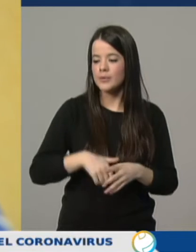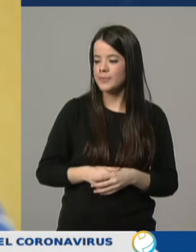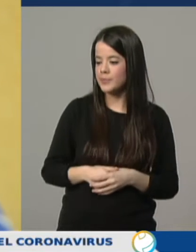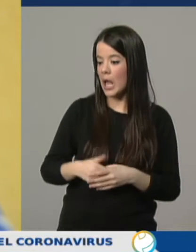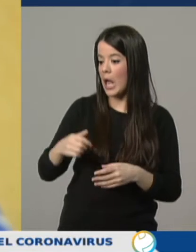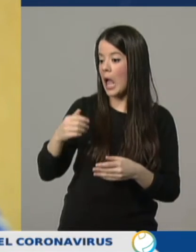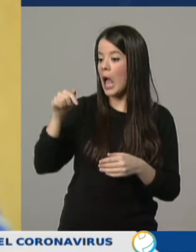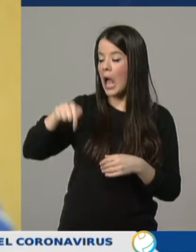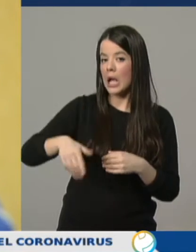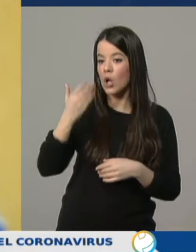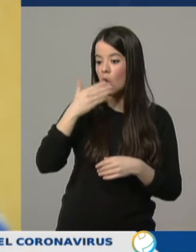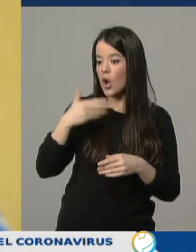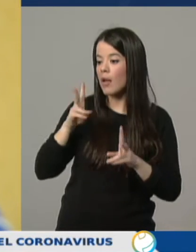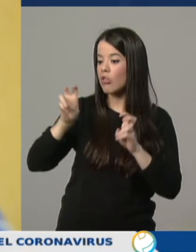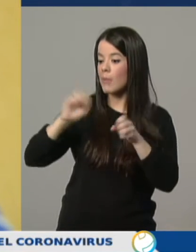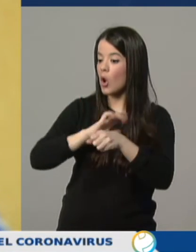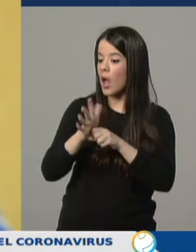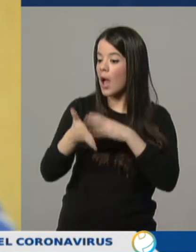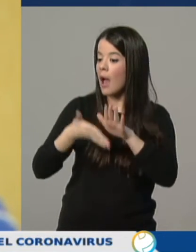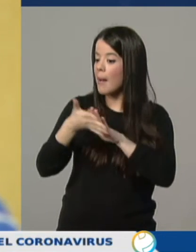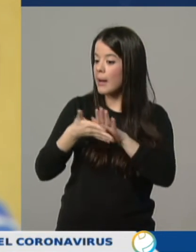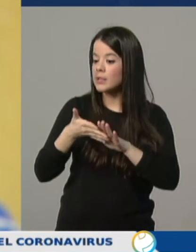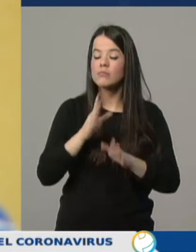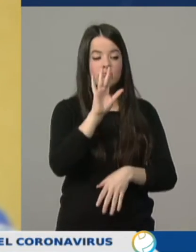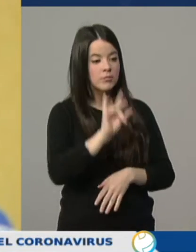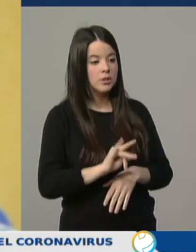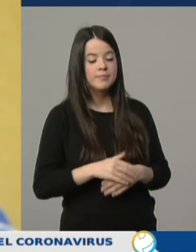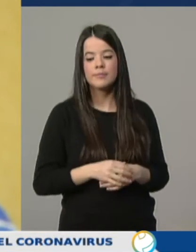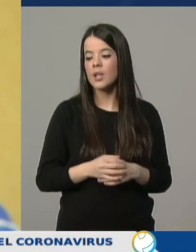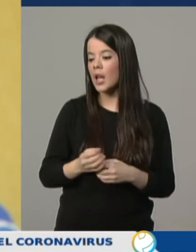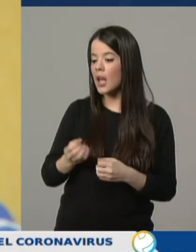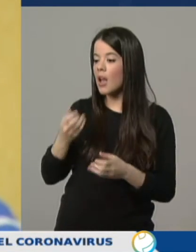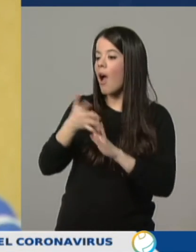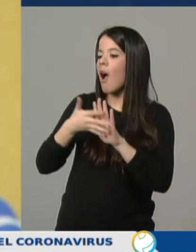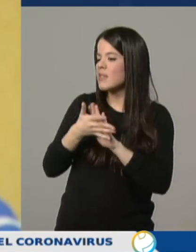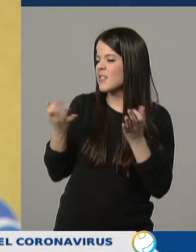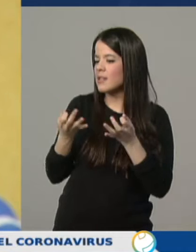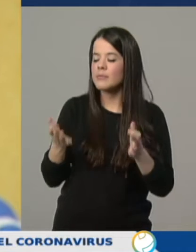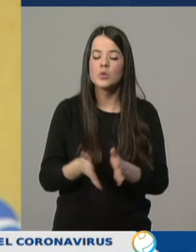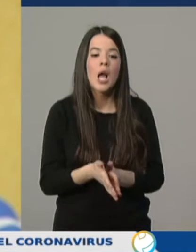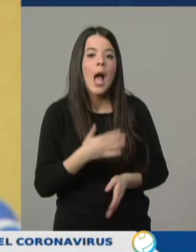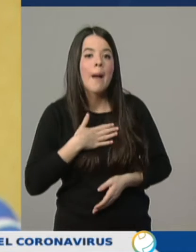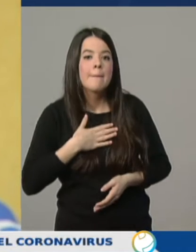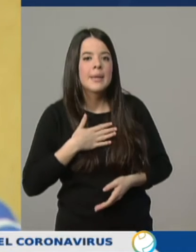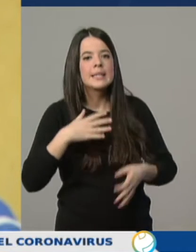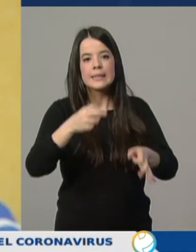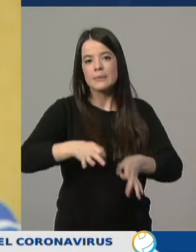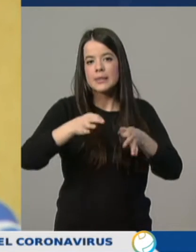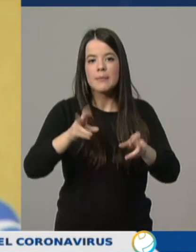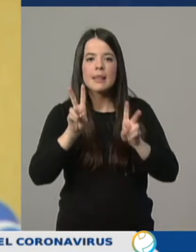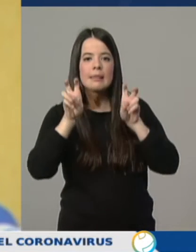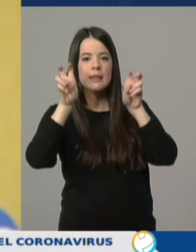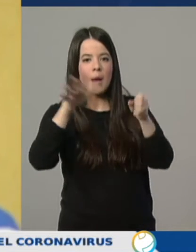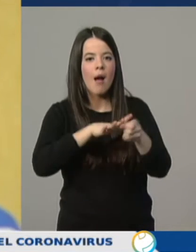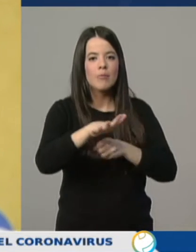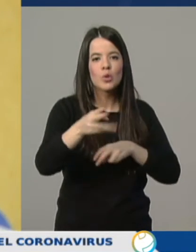coronavirus? Sí, bastante, bastante. ¿Y qué comentáis? Pues ya, a mí siempre me gusta mucho el tema política y cosas